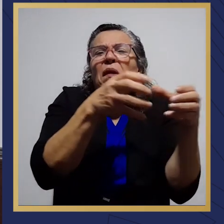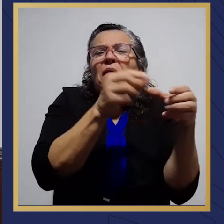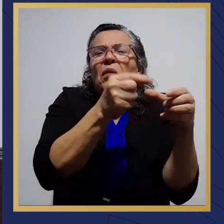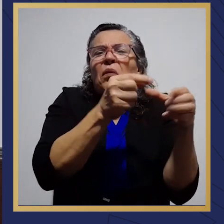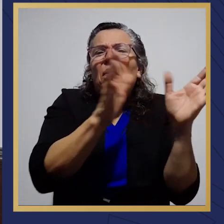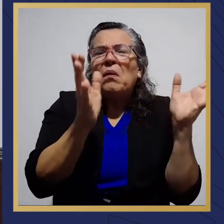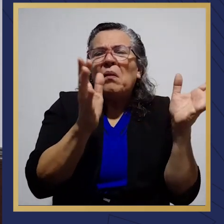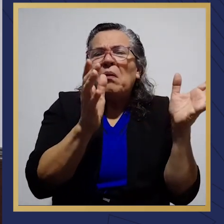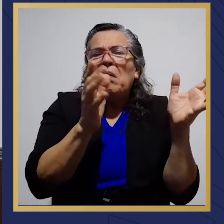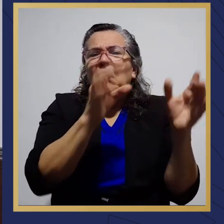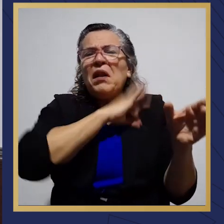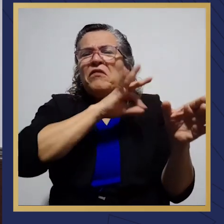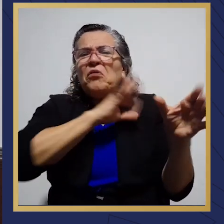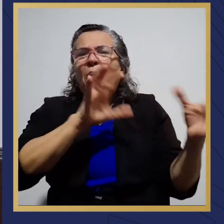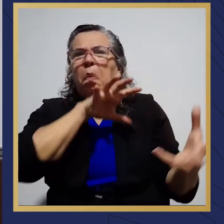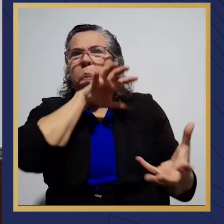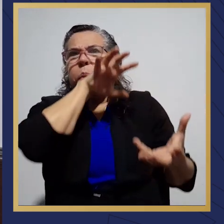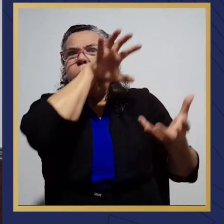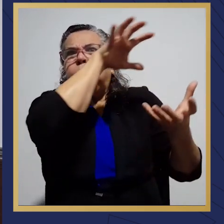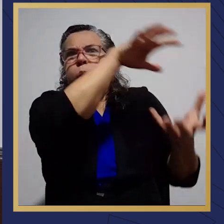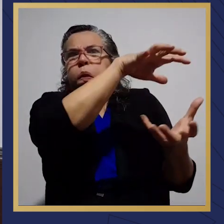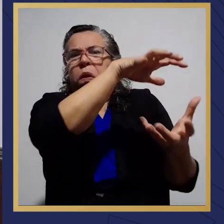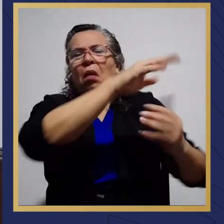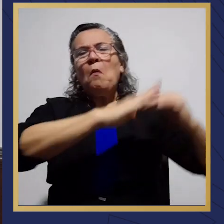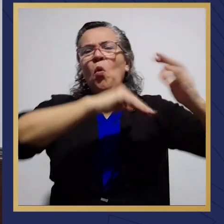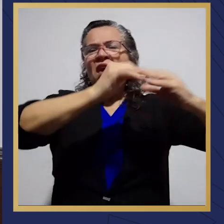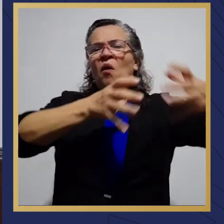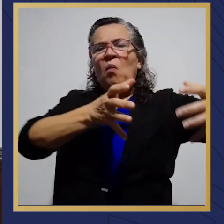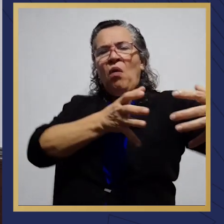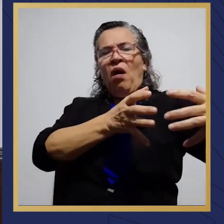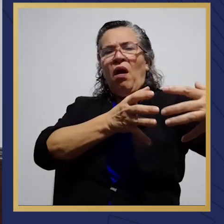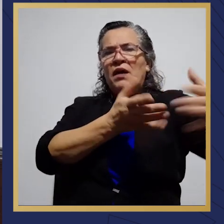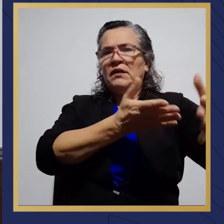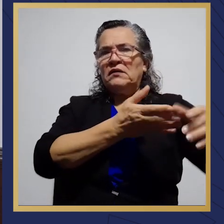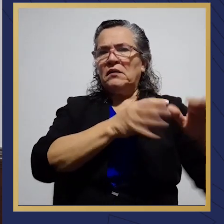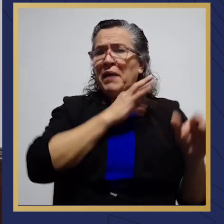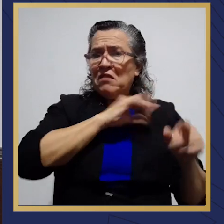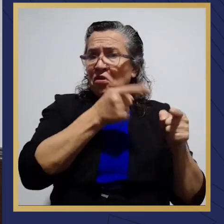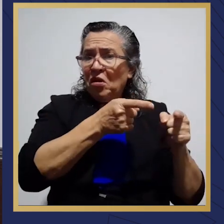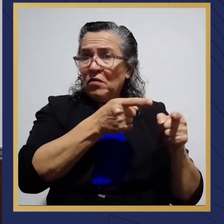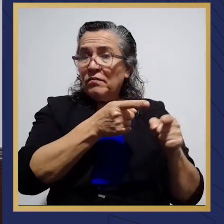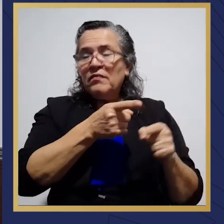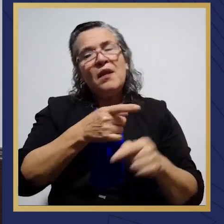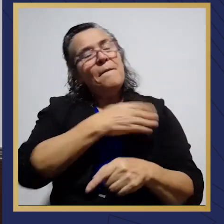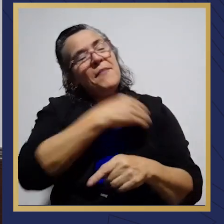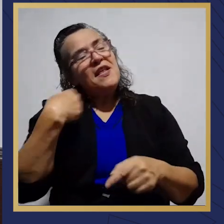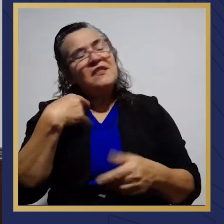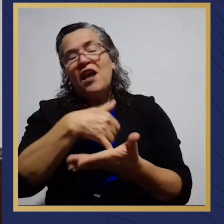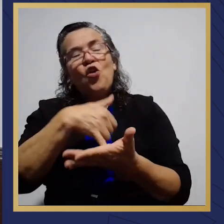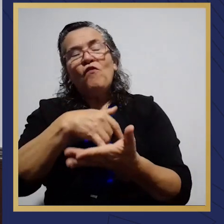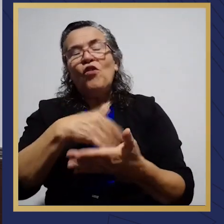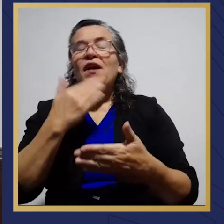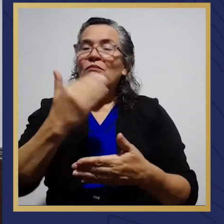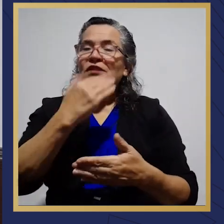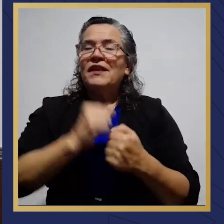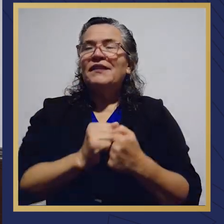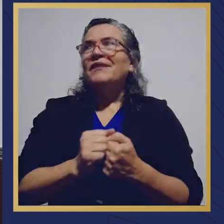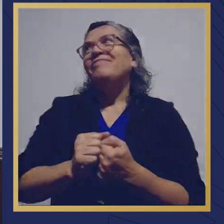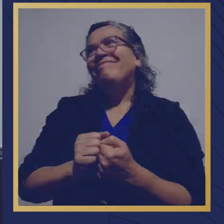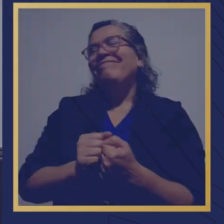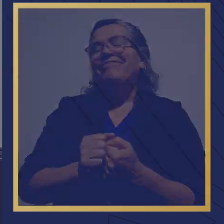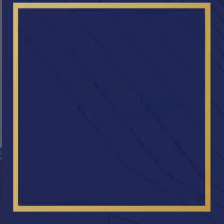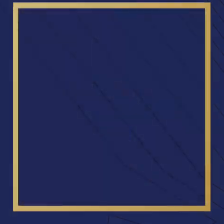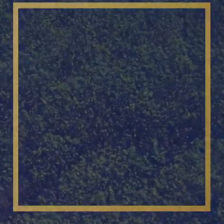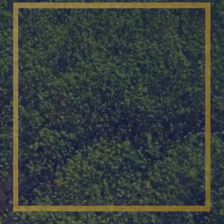de un puñado de personas muy acomodadas en este país. Don María Flores, ministra, muchas